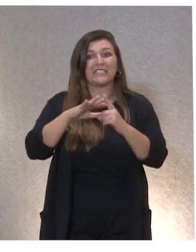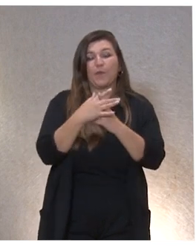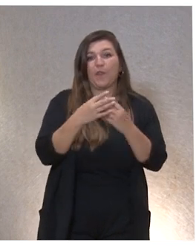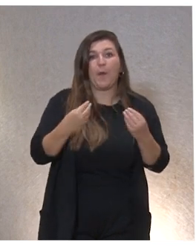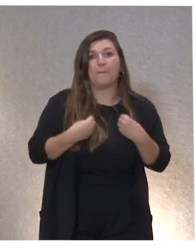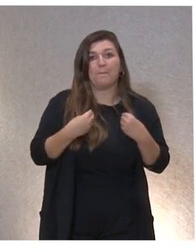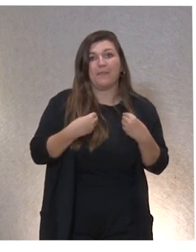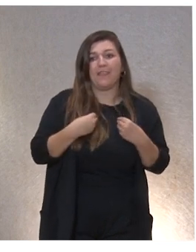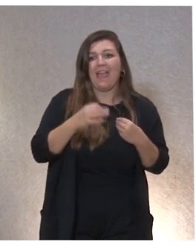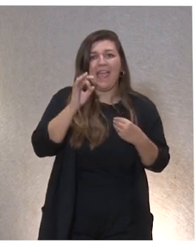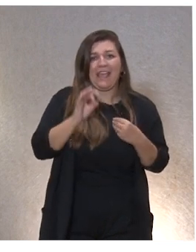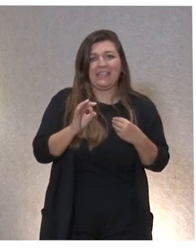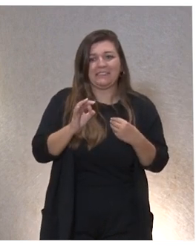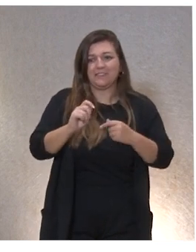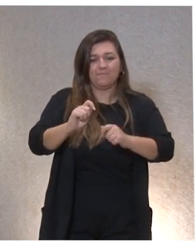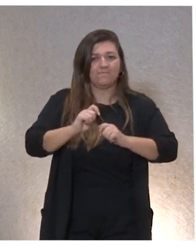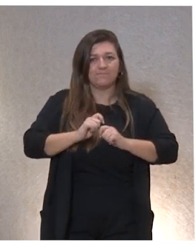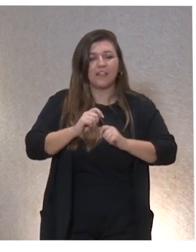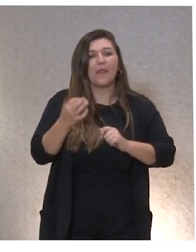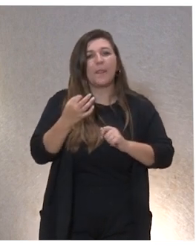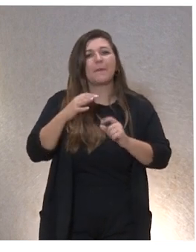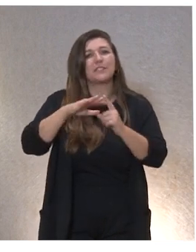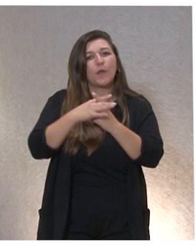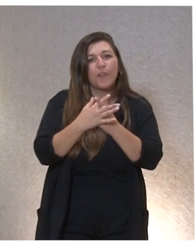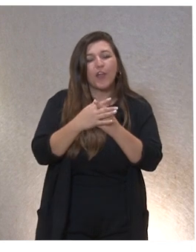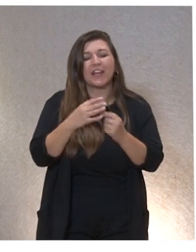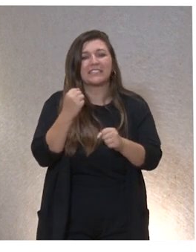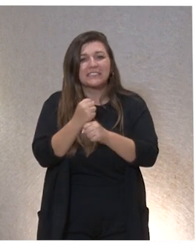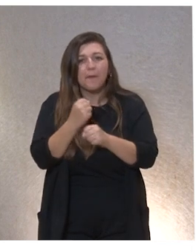tenemos que ver, que tenemos que trabajar por crear situaciones que generen dignidad.